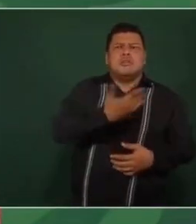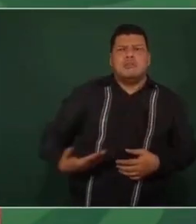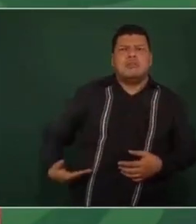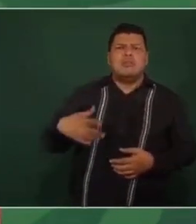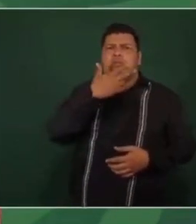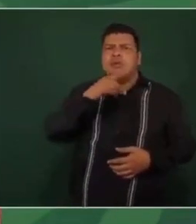presidente López Mateos.